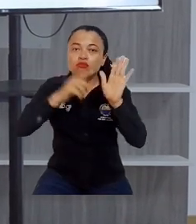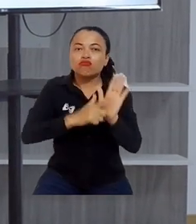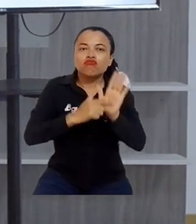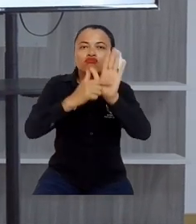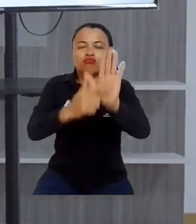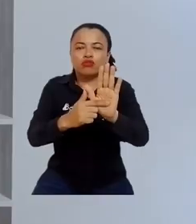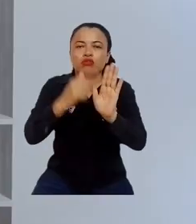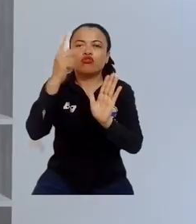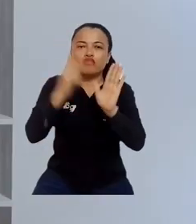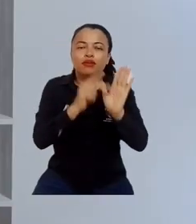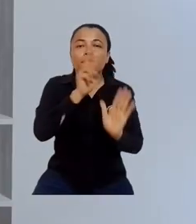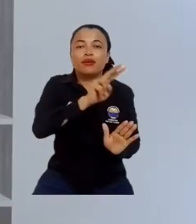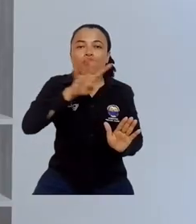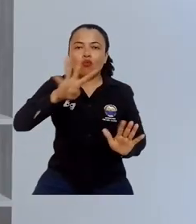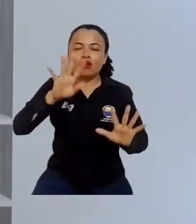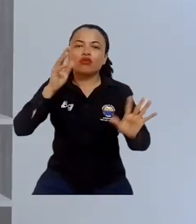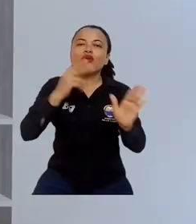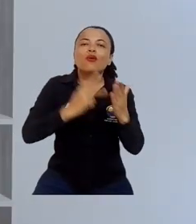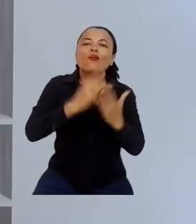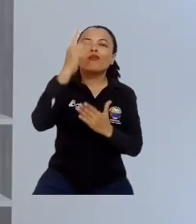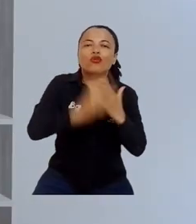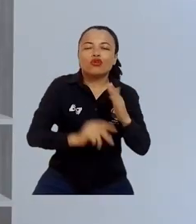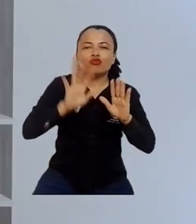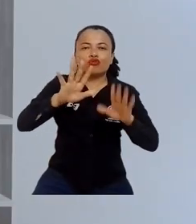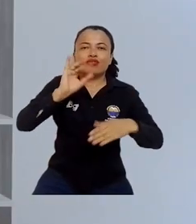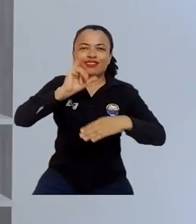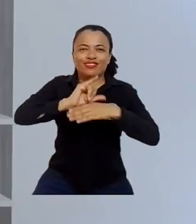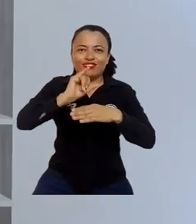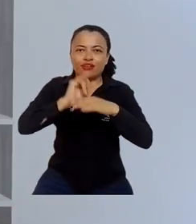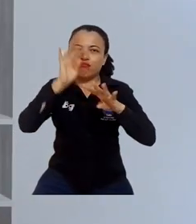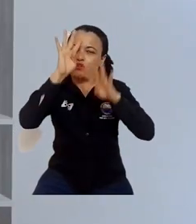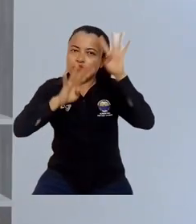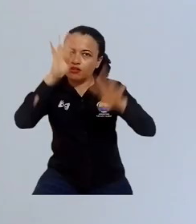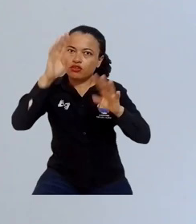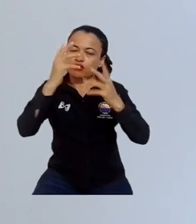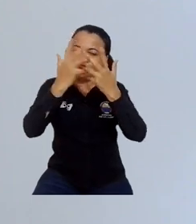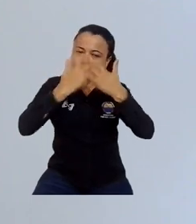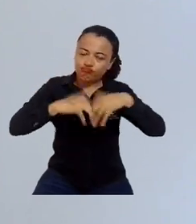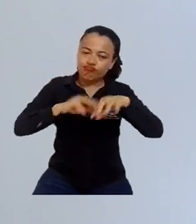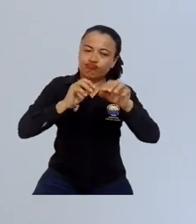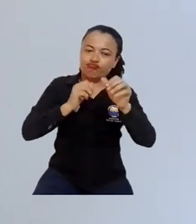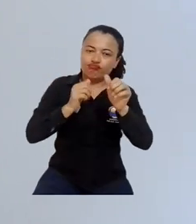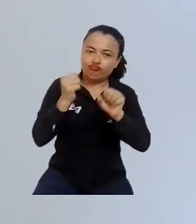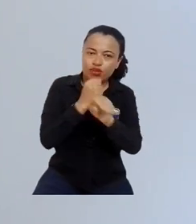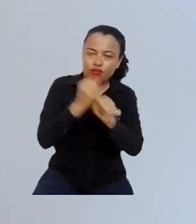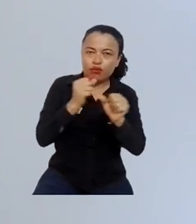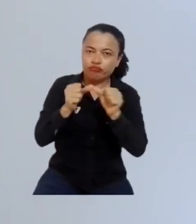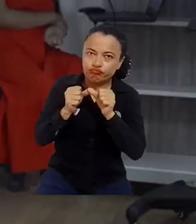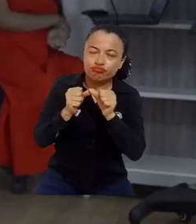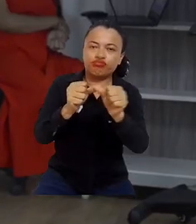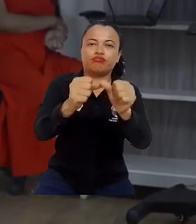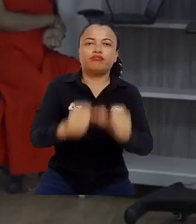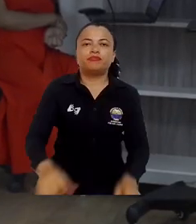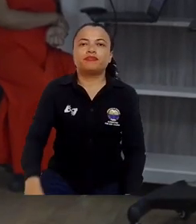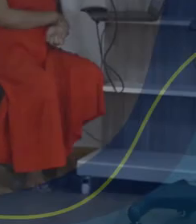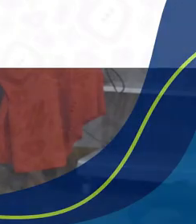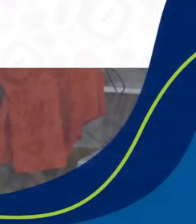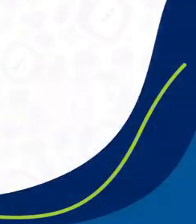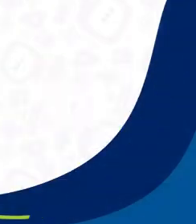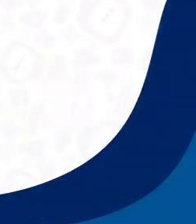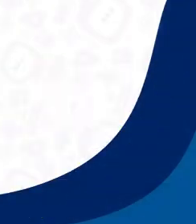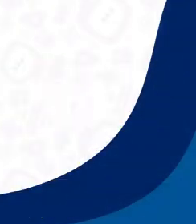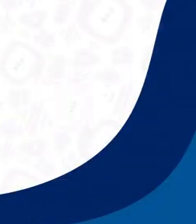presentados en marzo de 2024 como un proyecto alineado a los compromisos institucionales con la innovación y el emprendimiento.